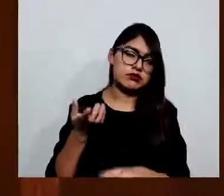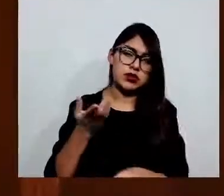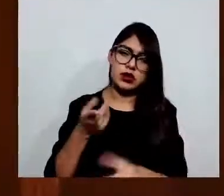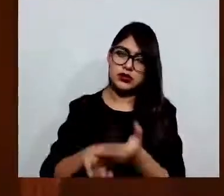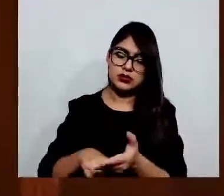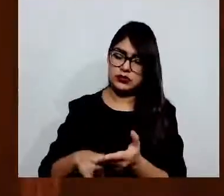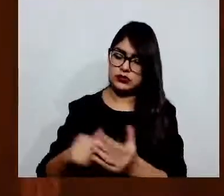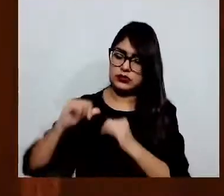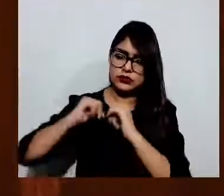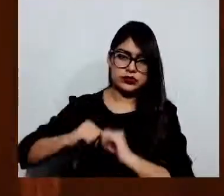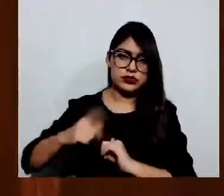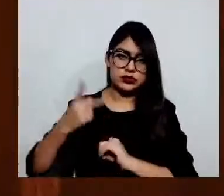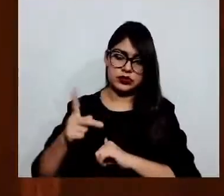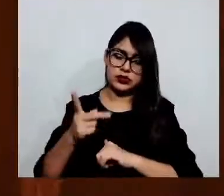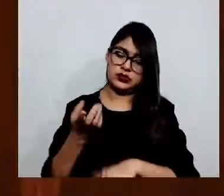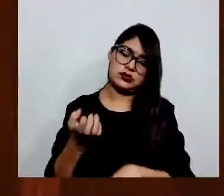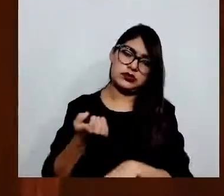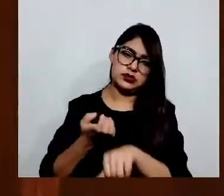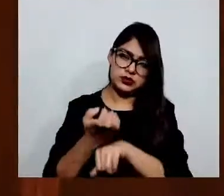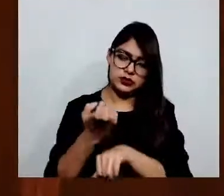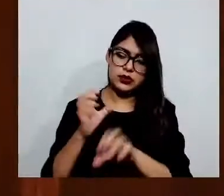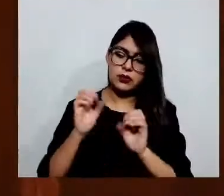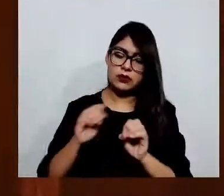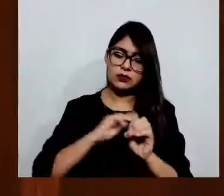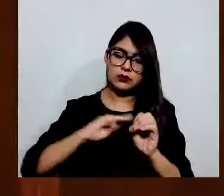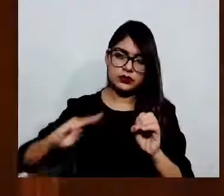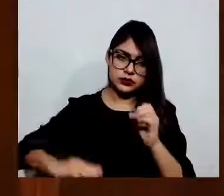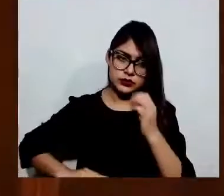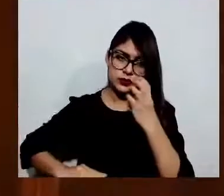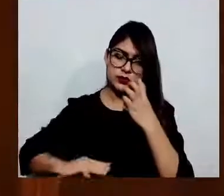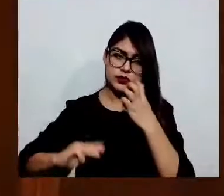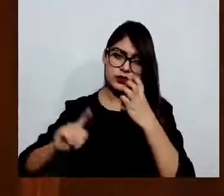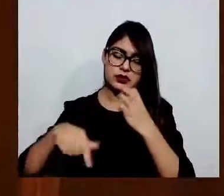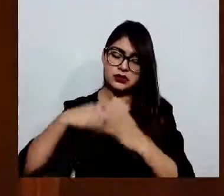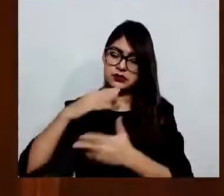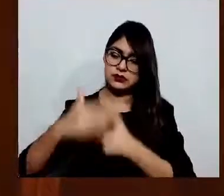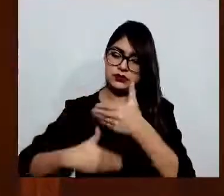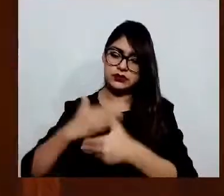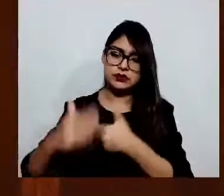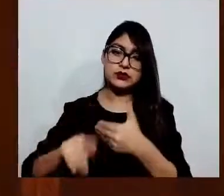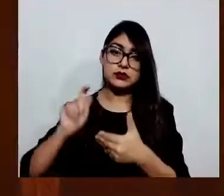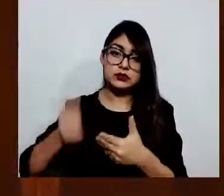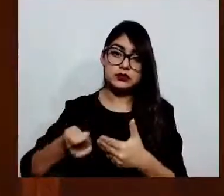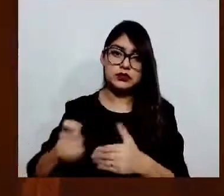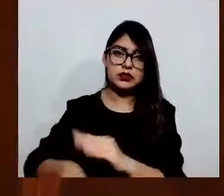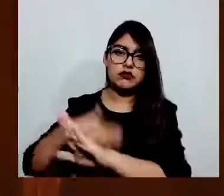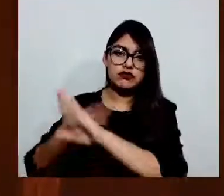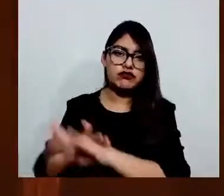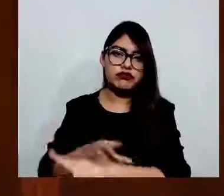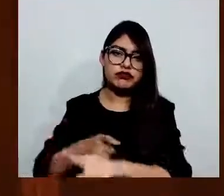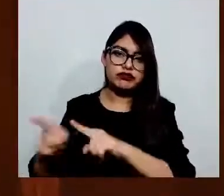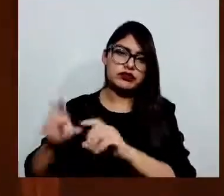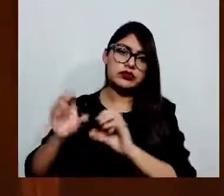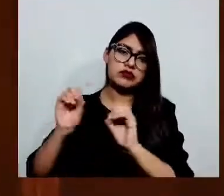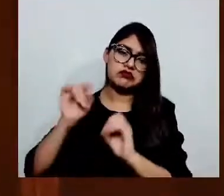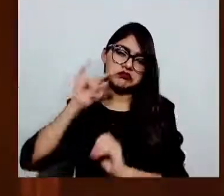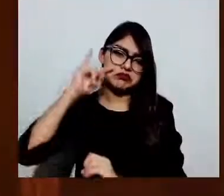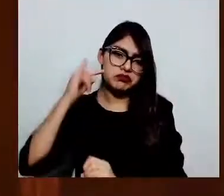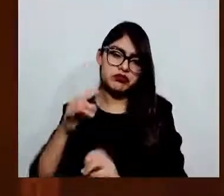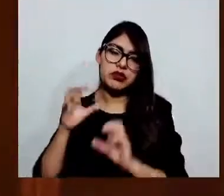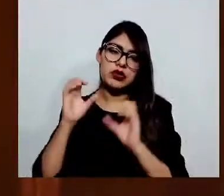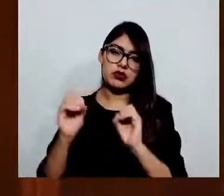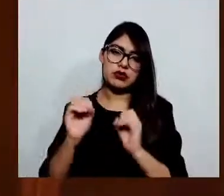que pueden implicar ofensa o desprecio. Y no es el desprecio y la